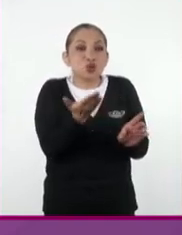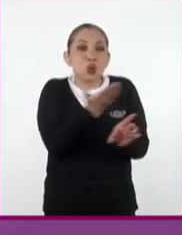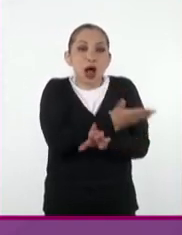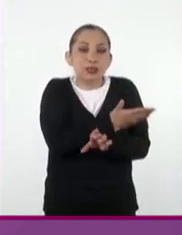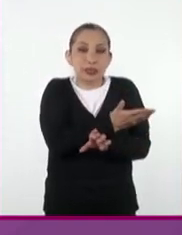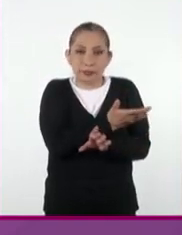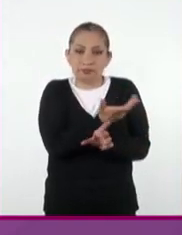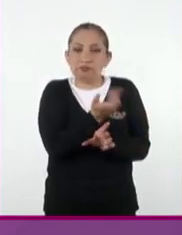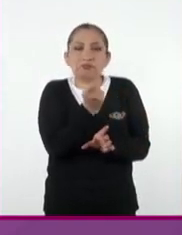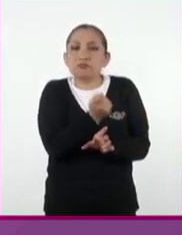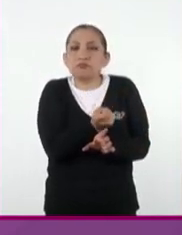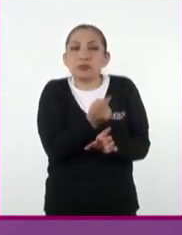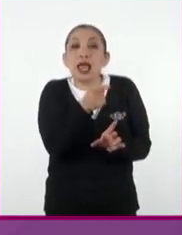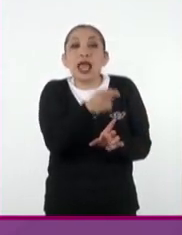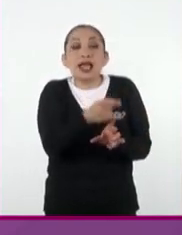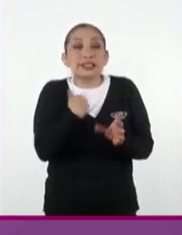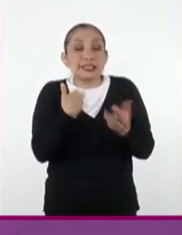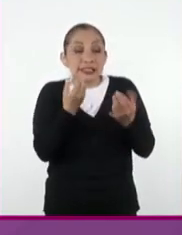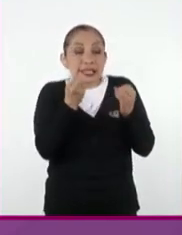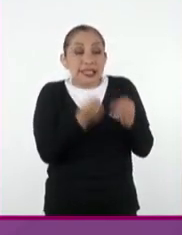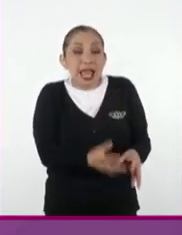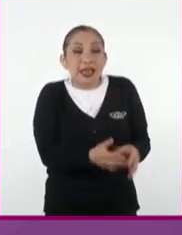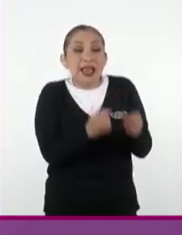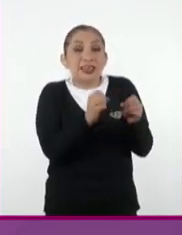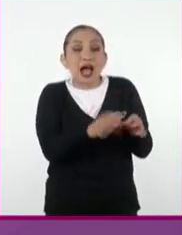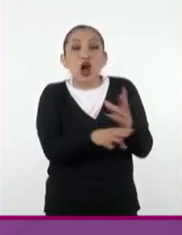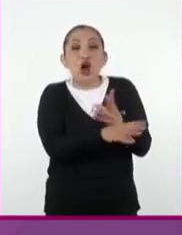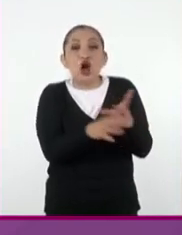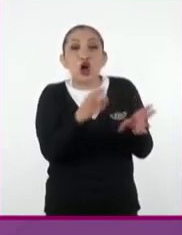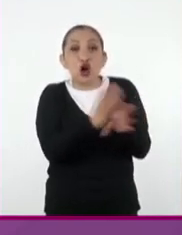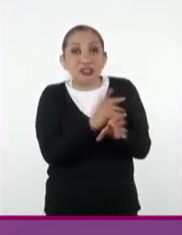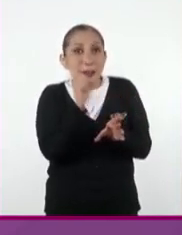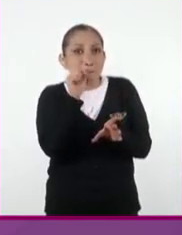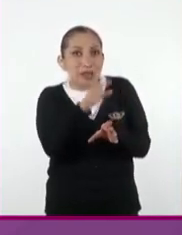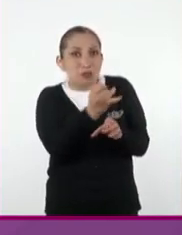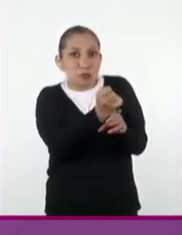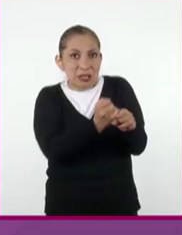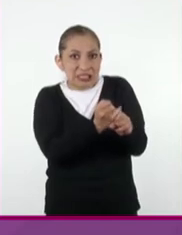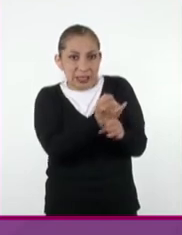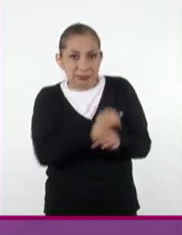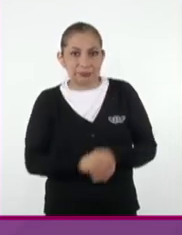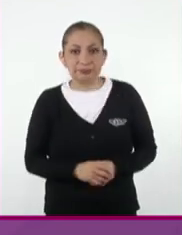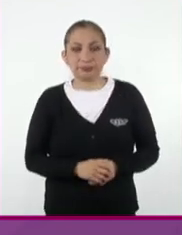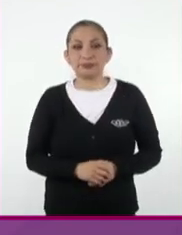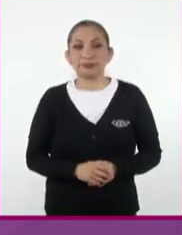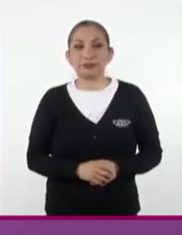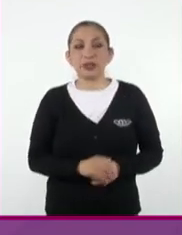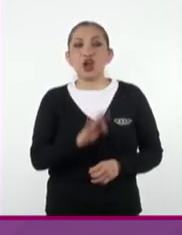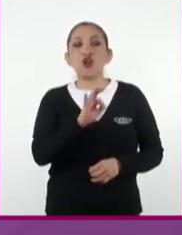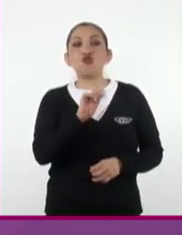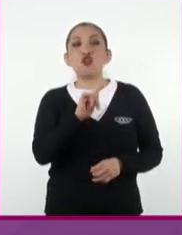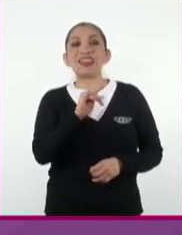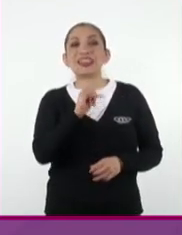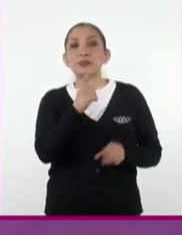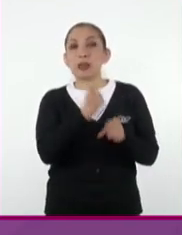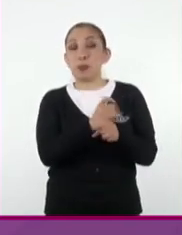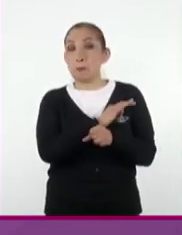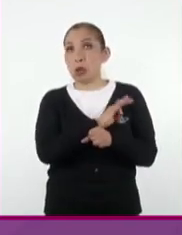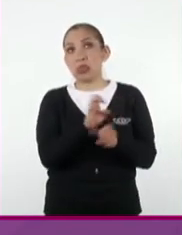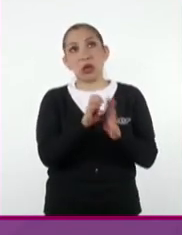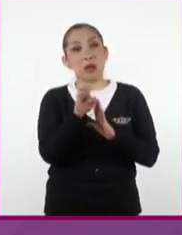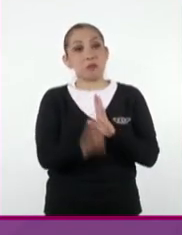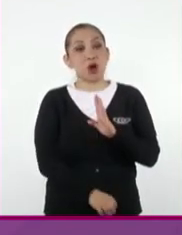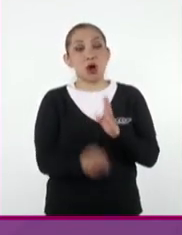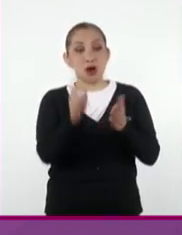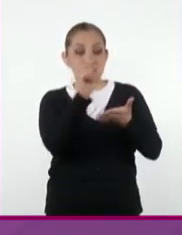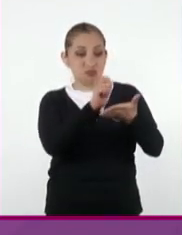En otras palabras, son vestigios del hecho o proceso histórico que se estudia. Las fuentes primarias pueden ser